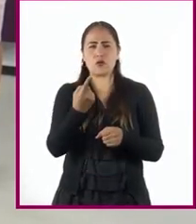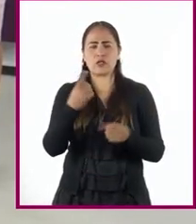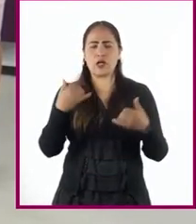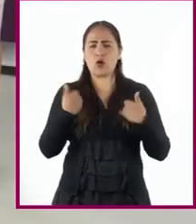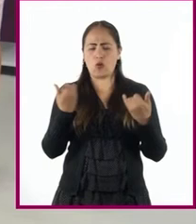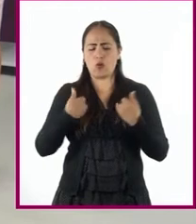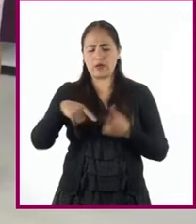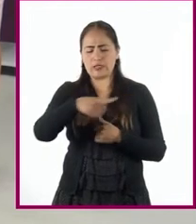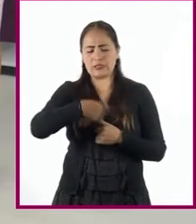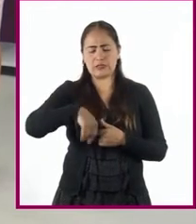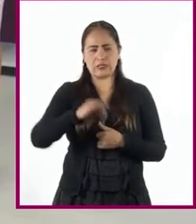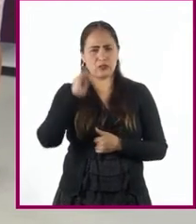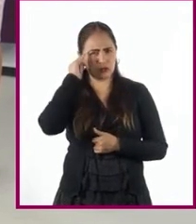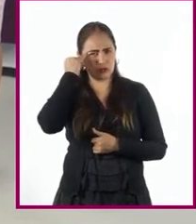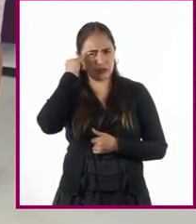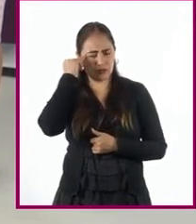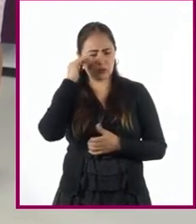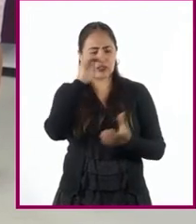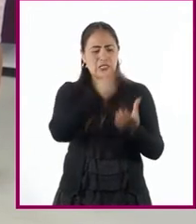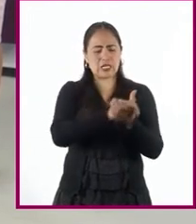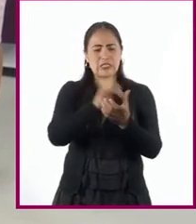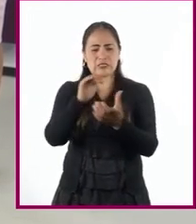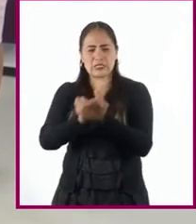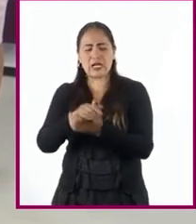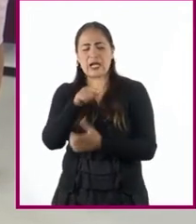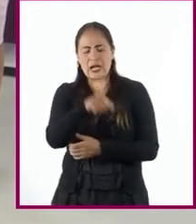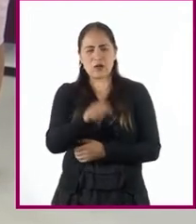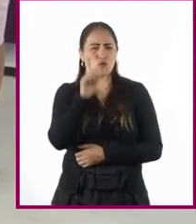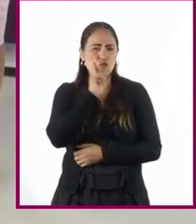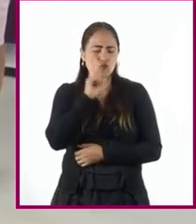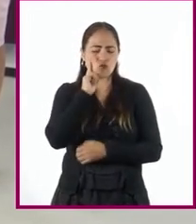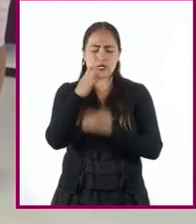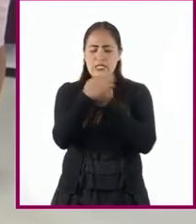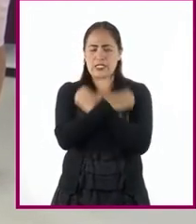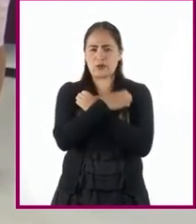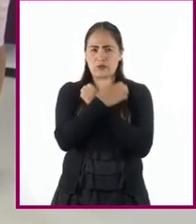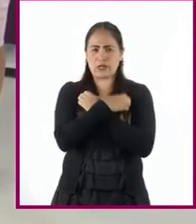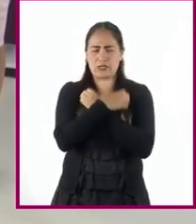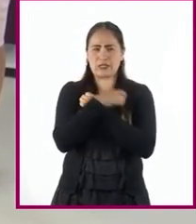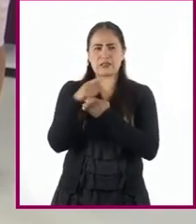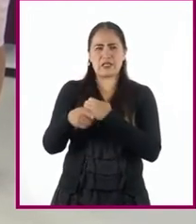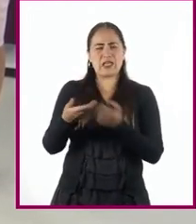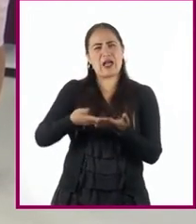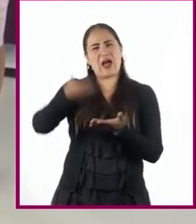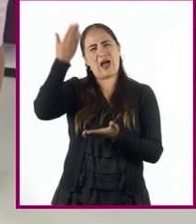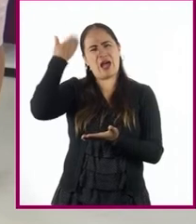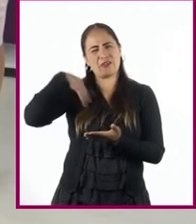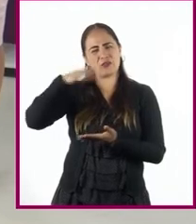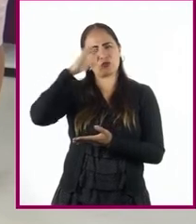indios preferían casarse con mujeres educadas conforme a las costumbres prehispánicas.